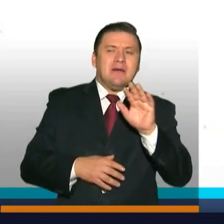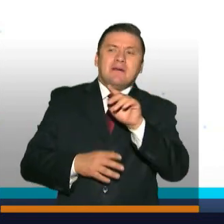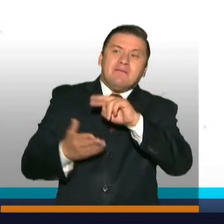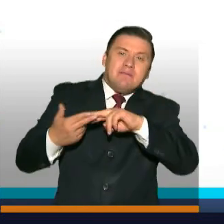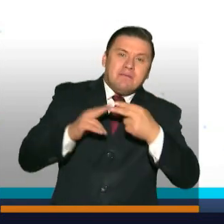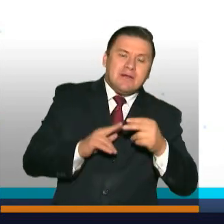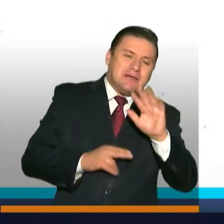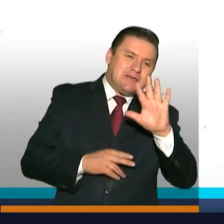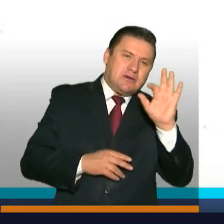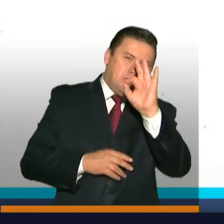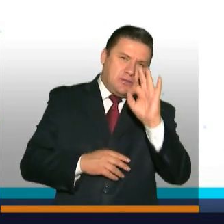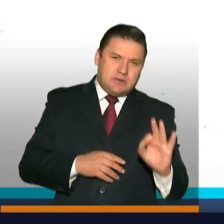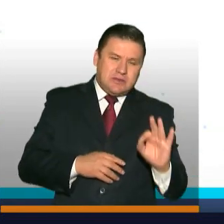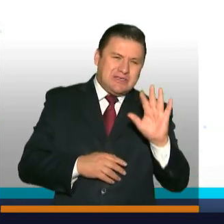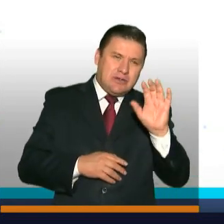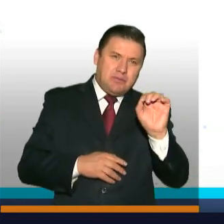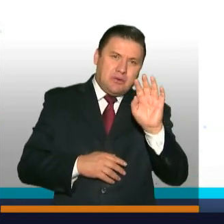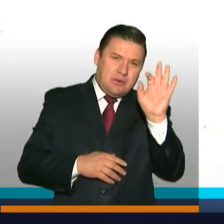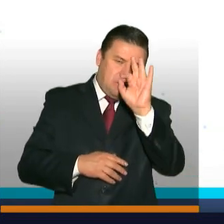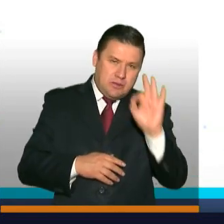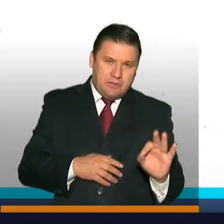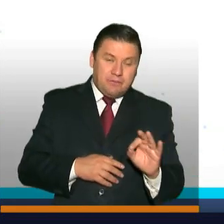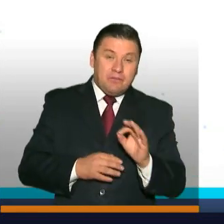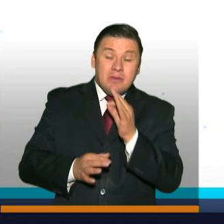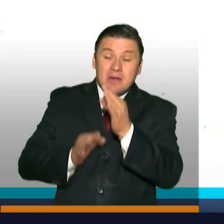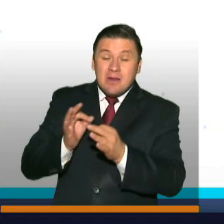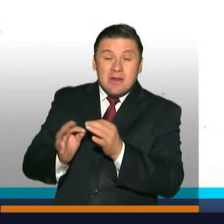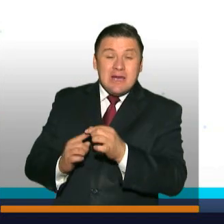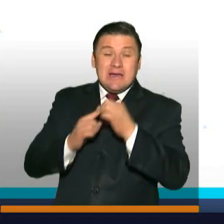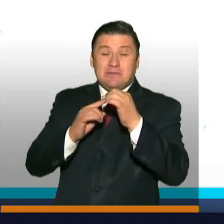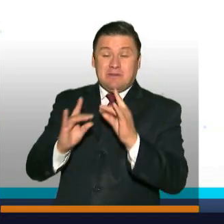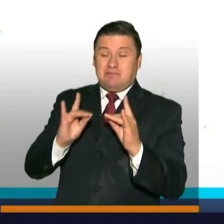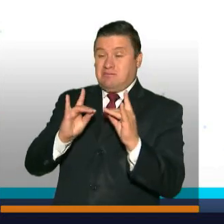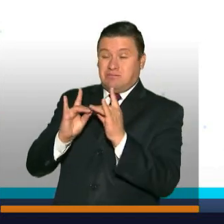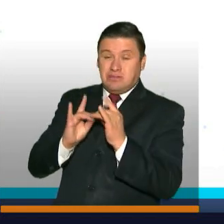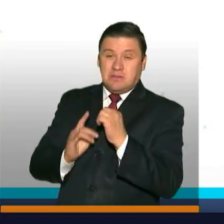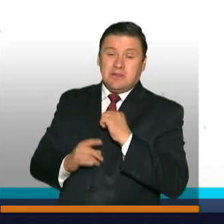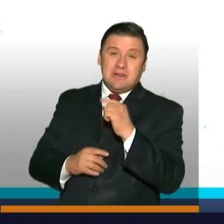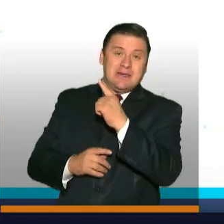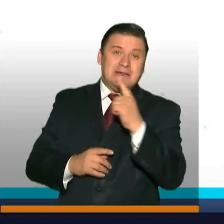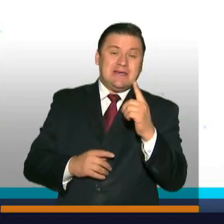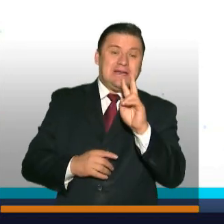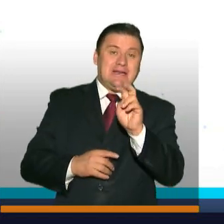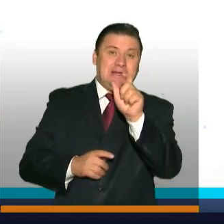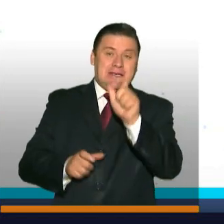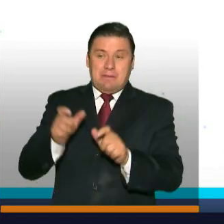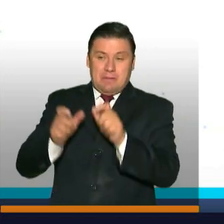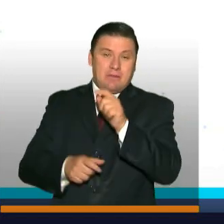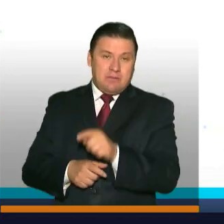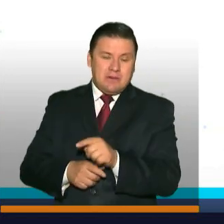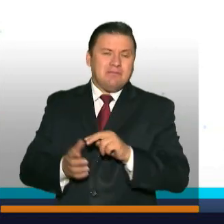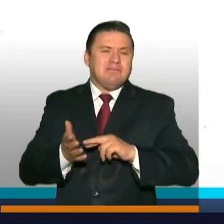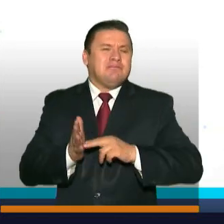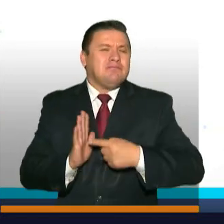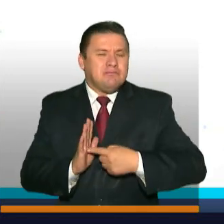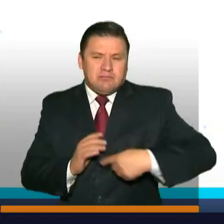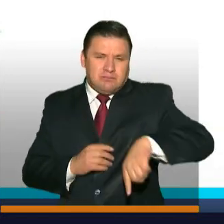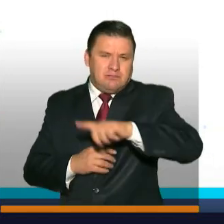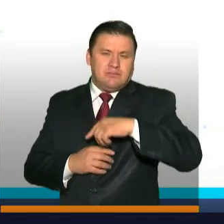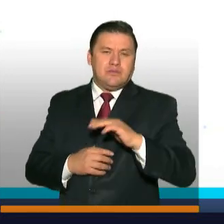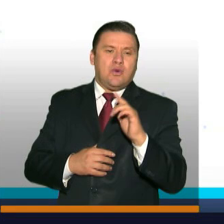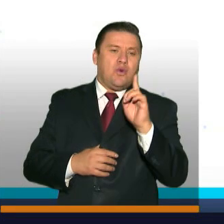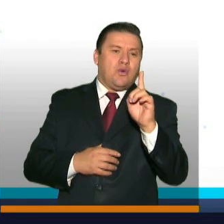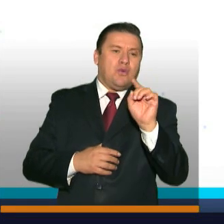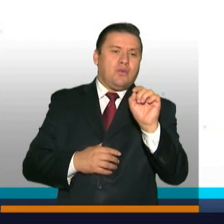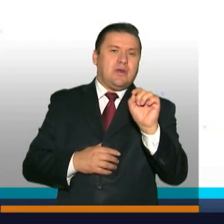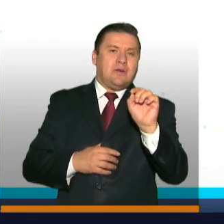,9%. En unidades de cuidado intensivo tenemos 176 personas, lo que equivale al